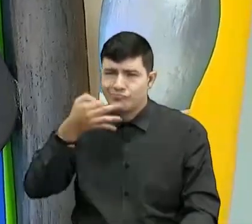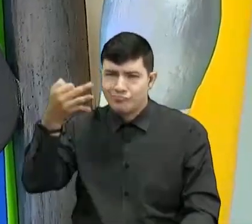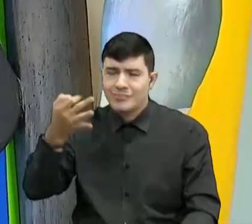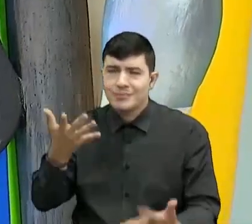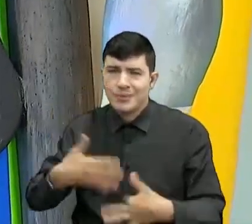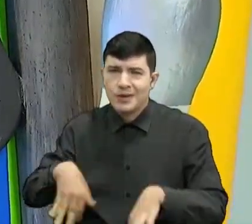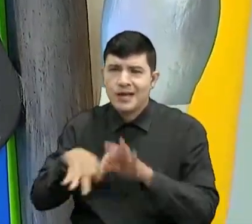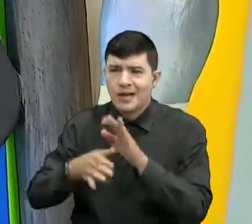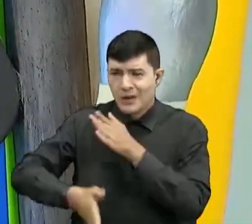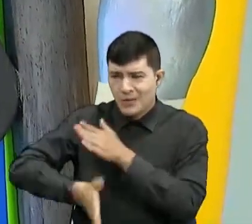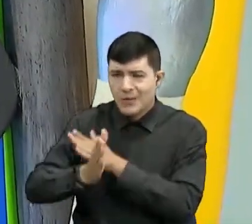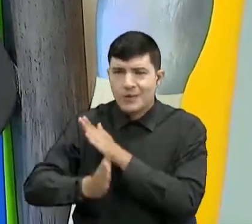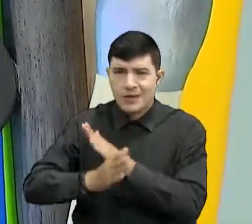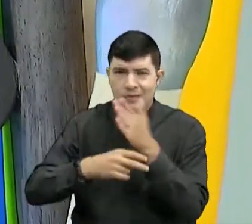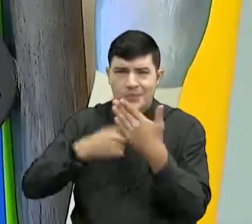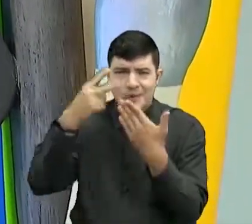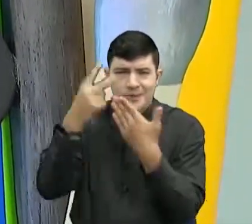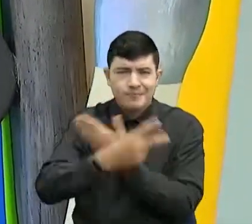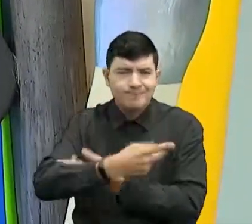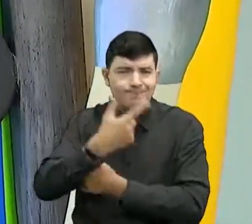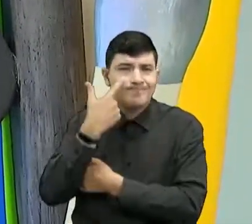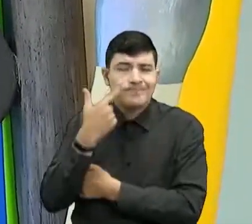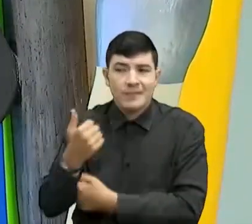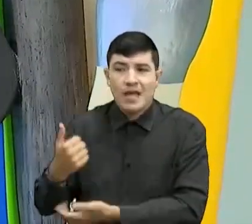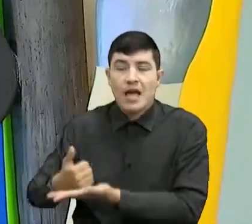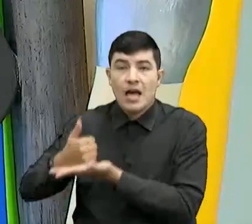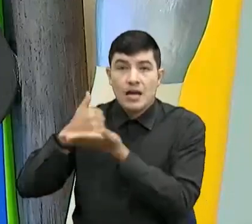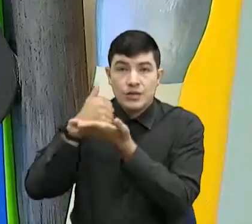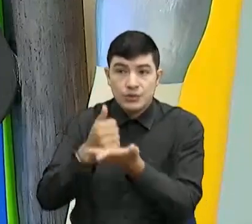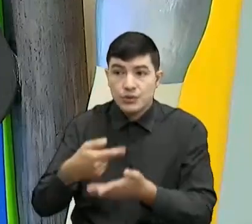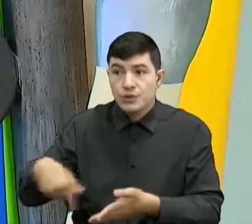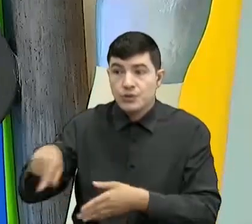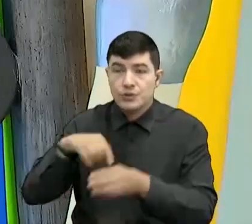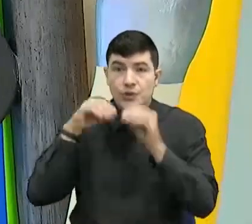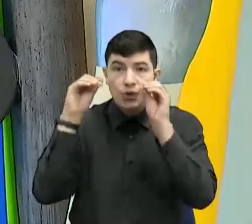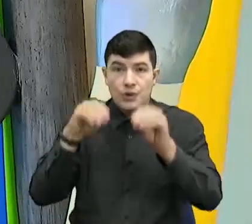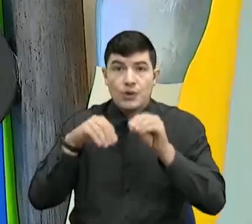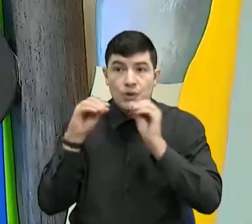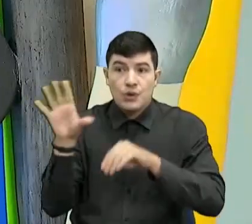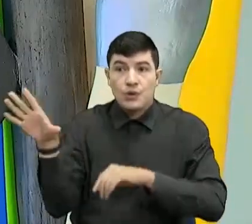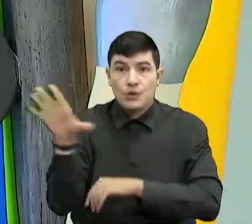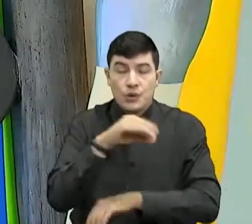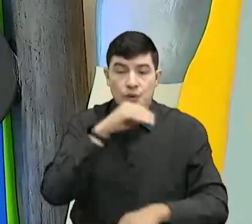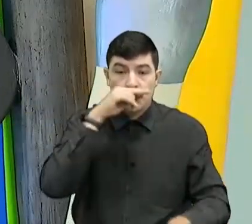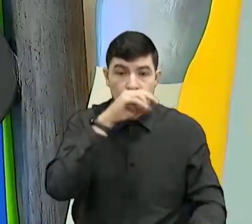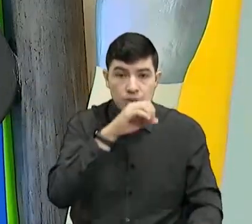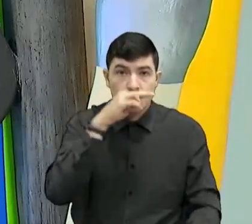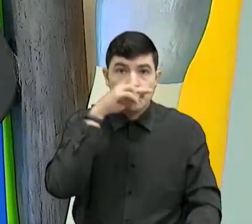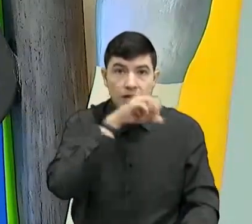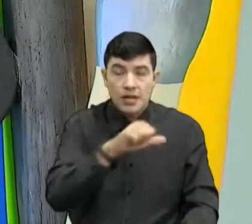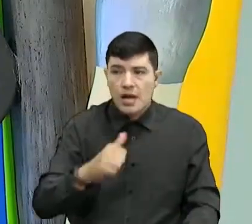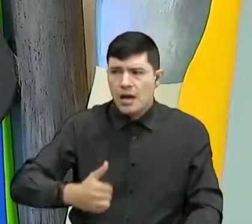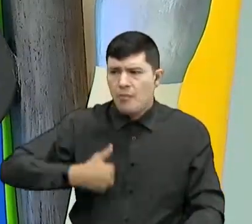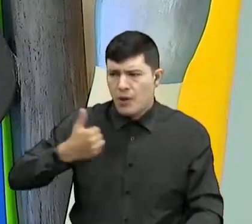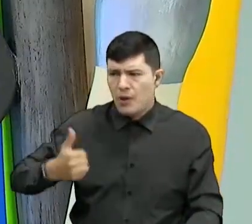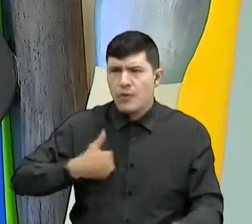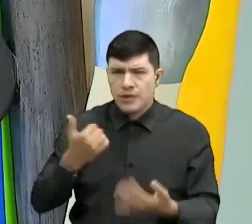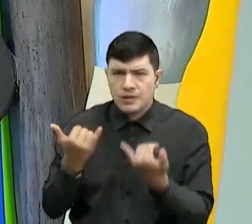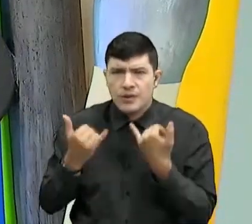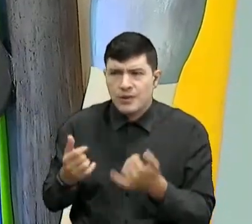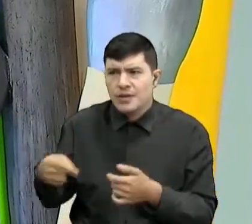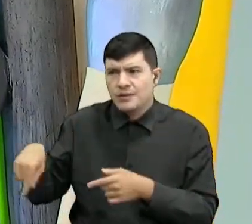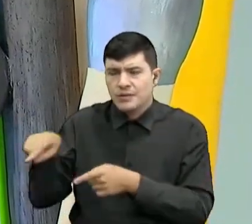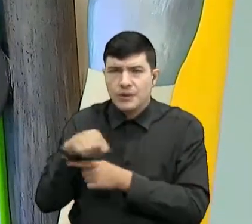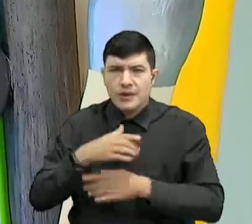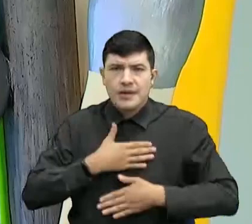pena continuar con este proyecto maravilloso que ha ayudado a la formación de todos los niños del país. Aprovecho el espacio, por supuesto,